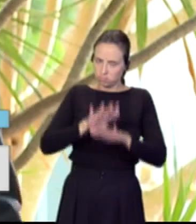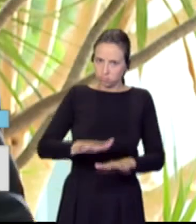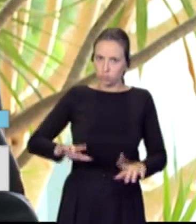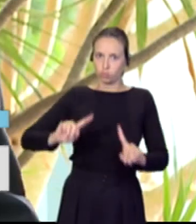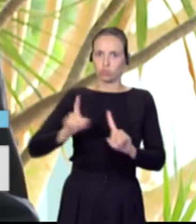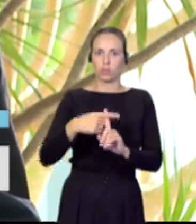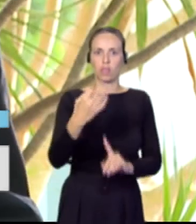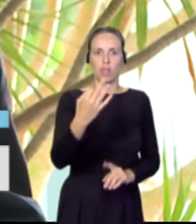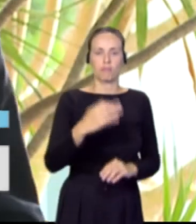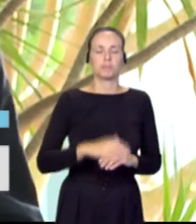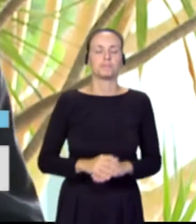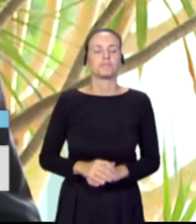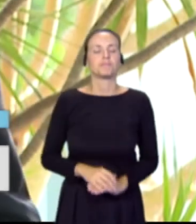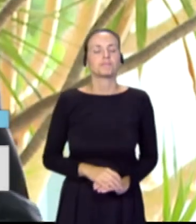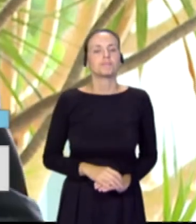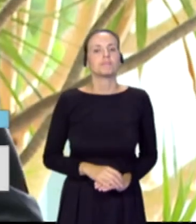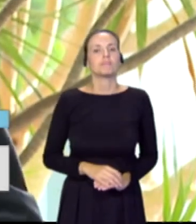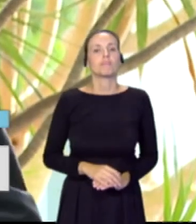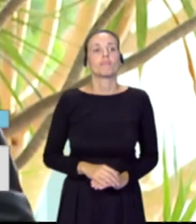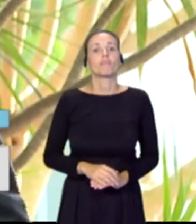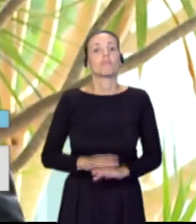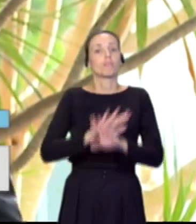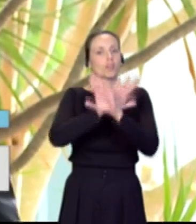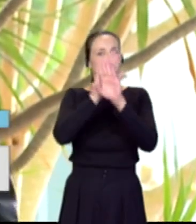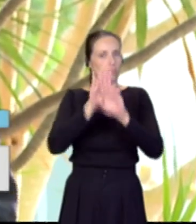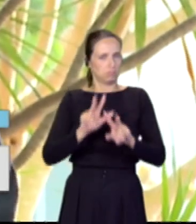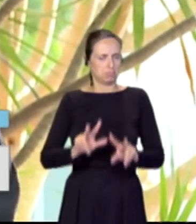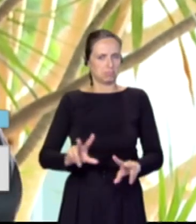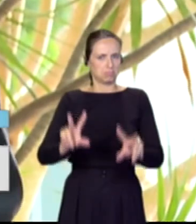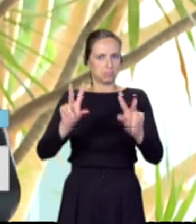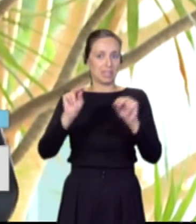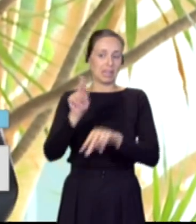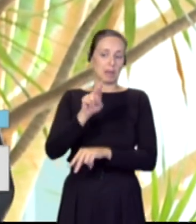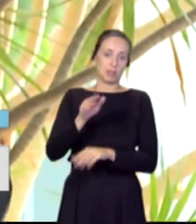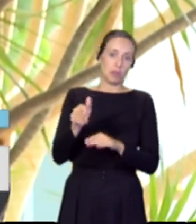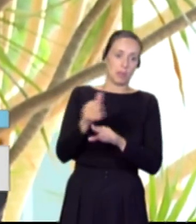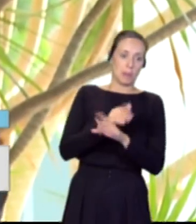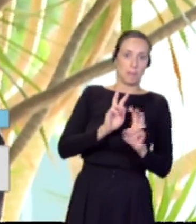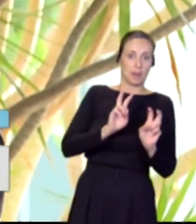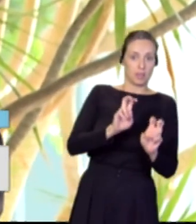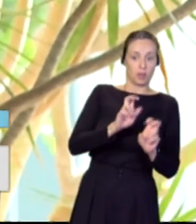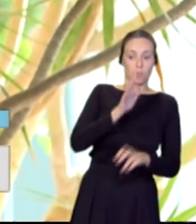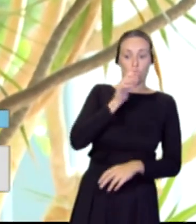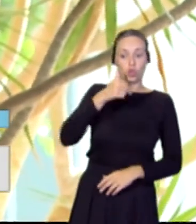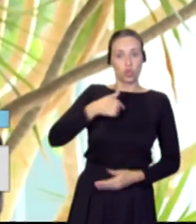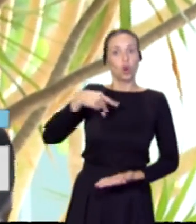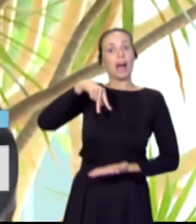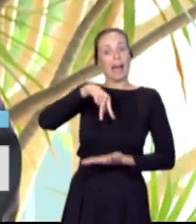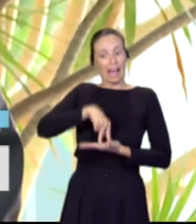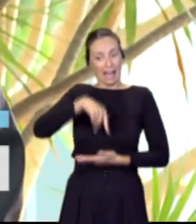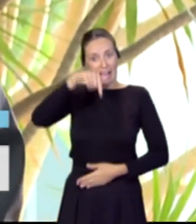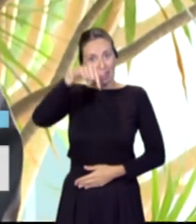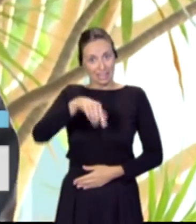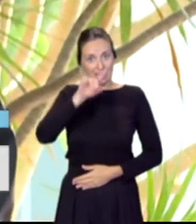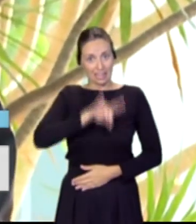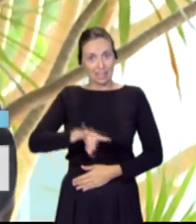Termino para reiterar esto que he dicho al principio. Mi presencia aquí significa que